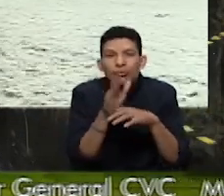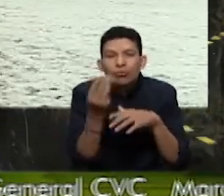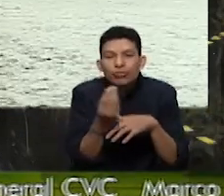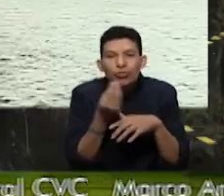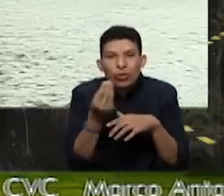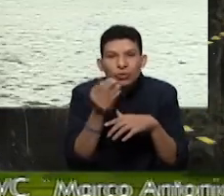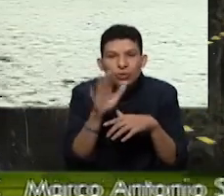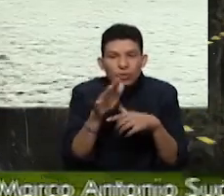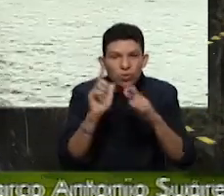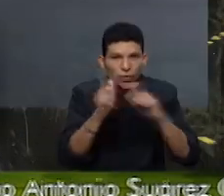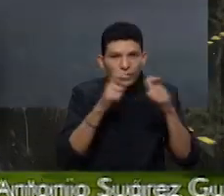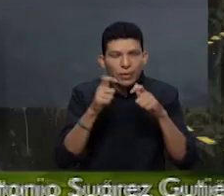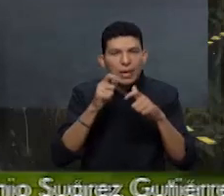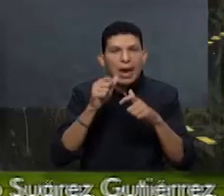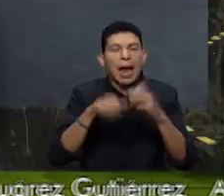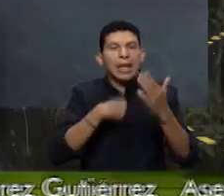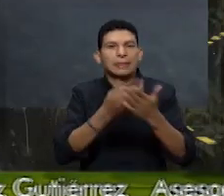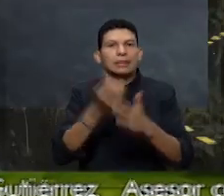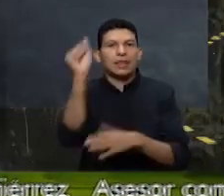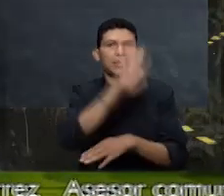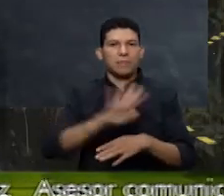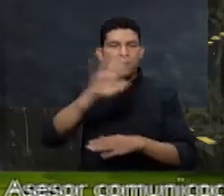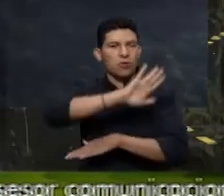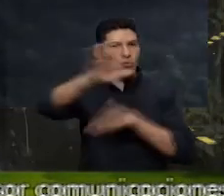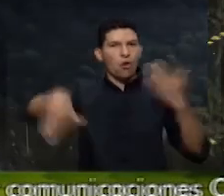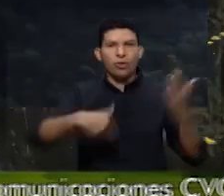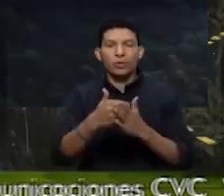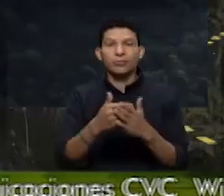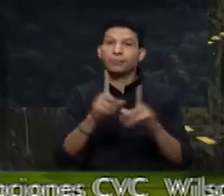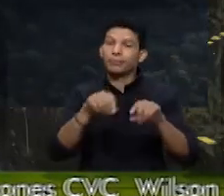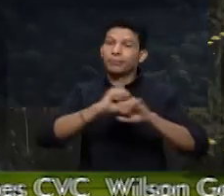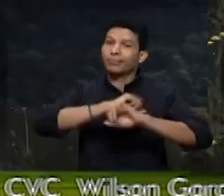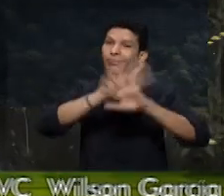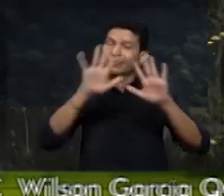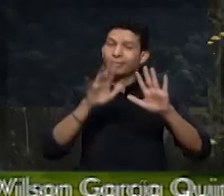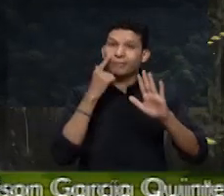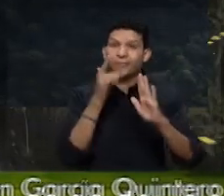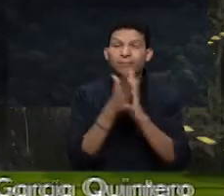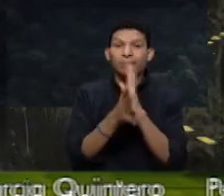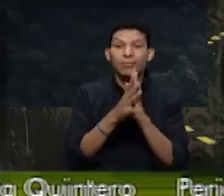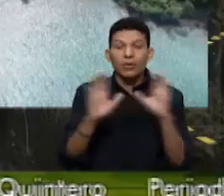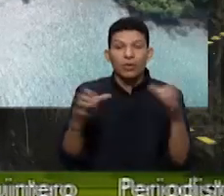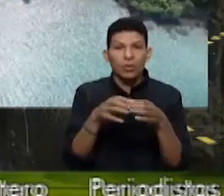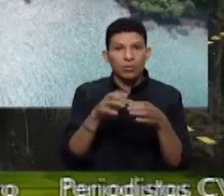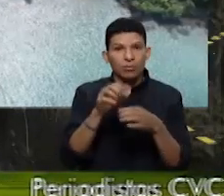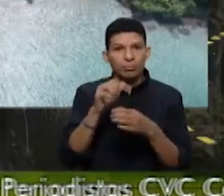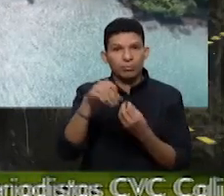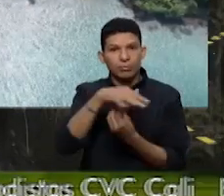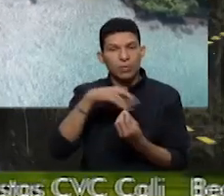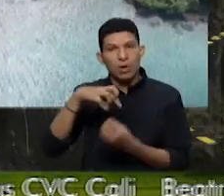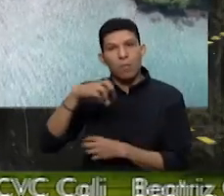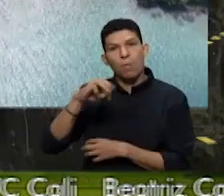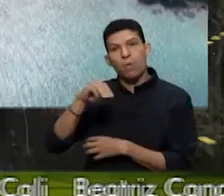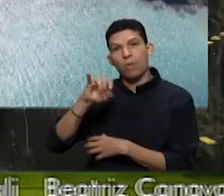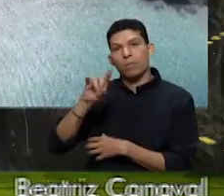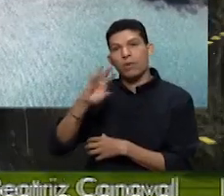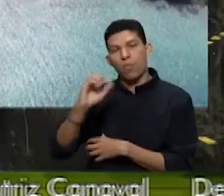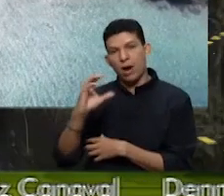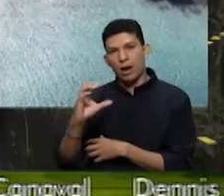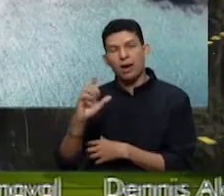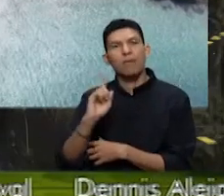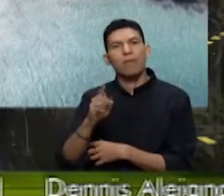consejos comunitarios hasta todo el departamento. Y aclarar nuevamente que la unidad ambiental costera y su comigua es un